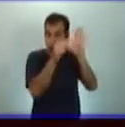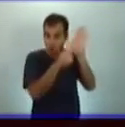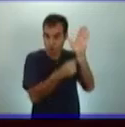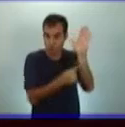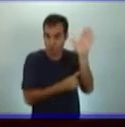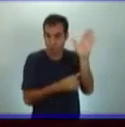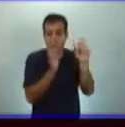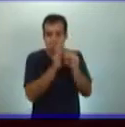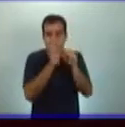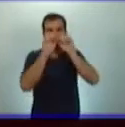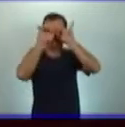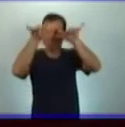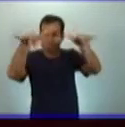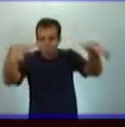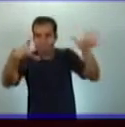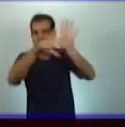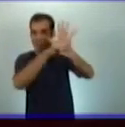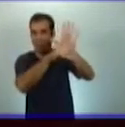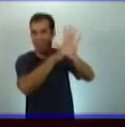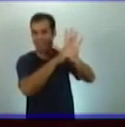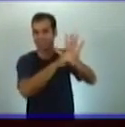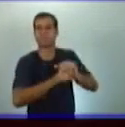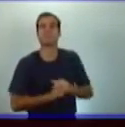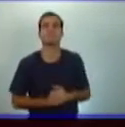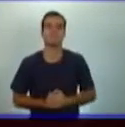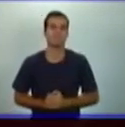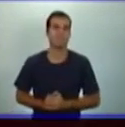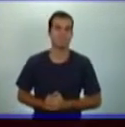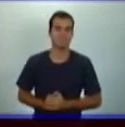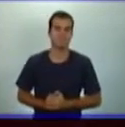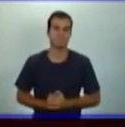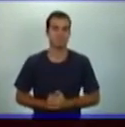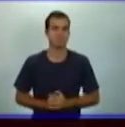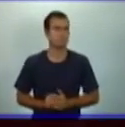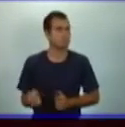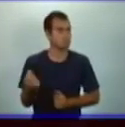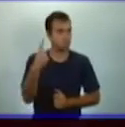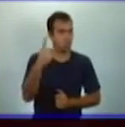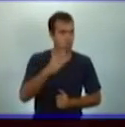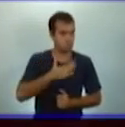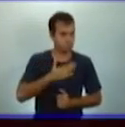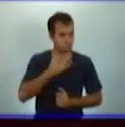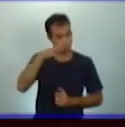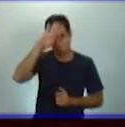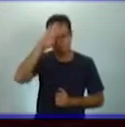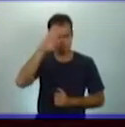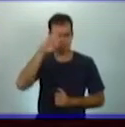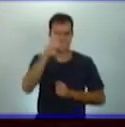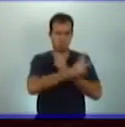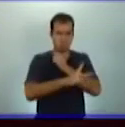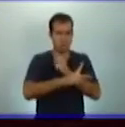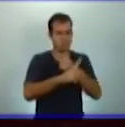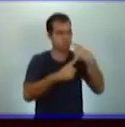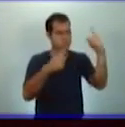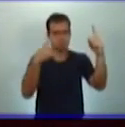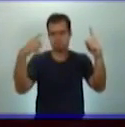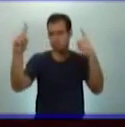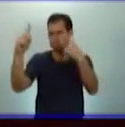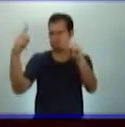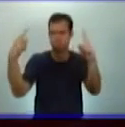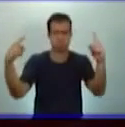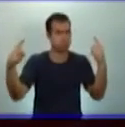un país. No necesariamente tiene que ser del nuestro, pero como estamos hablando de nuestra